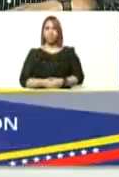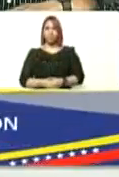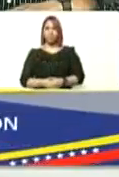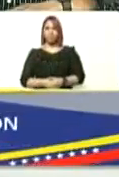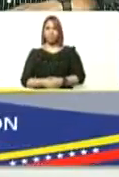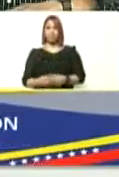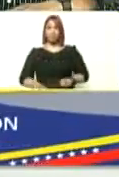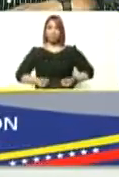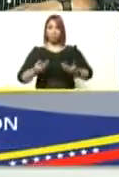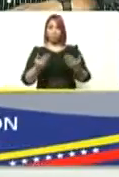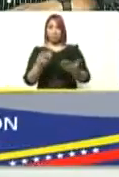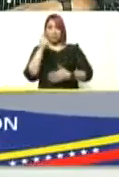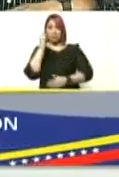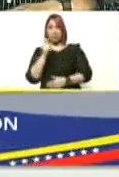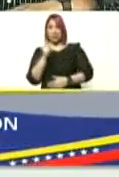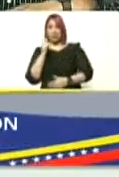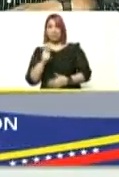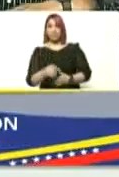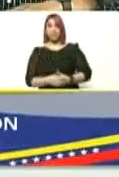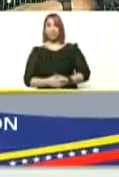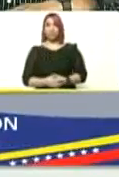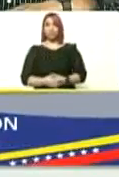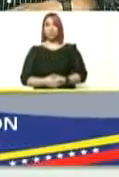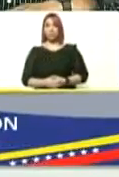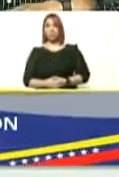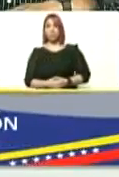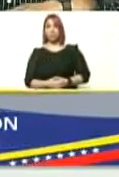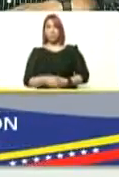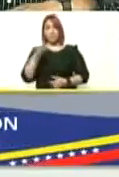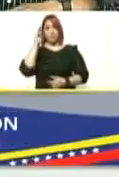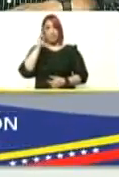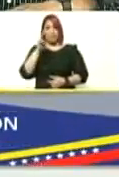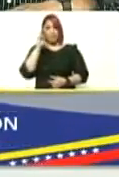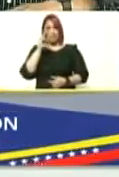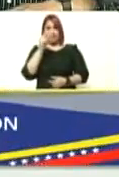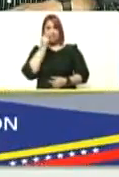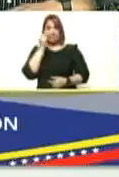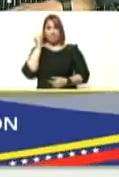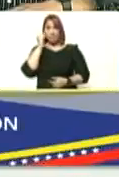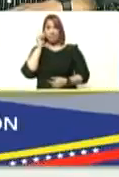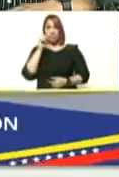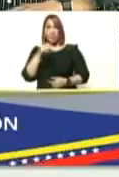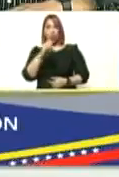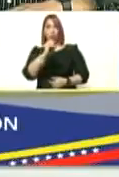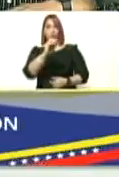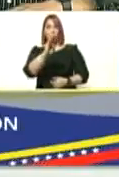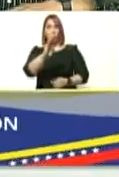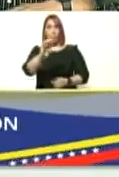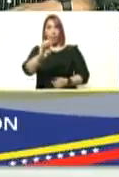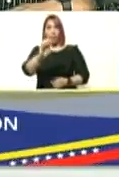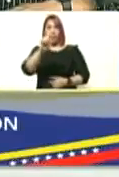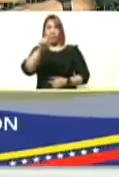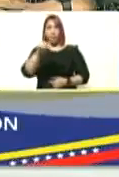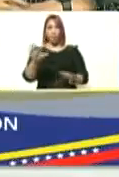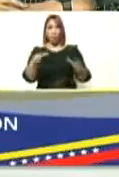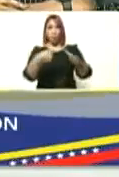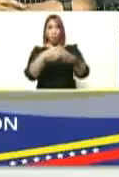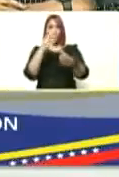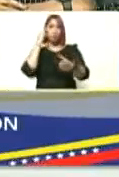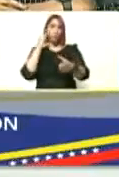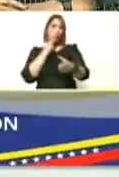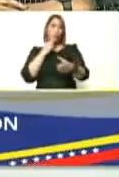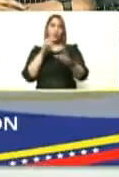darles esa tarea a maestras maestros a la OVE a la organización bolivariana